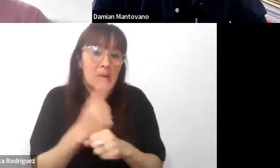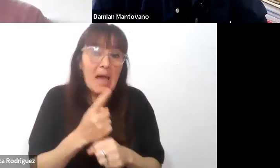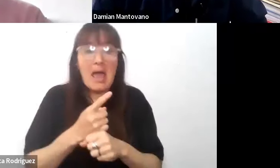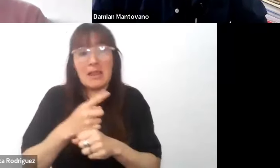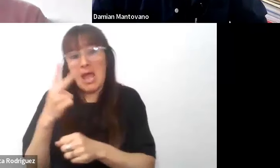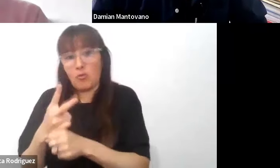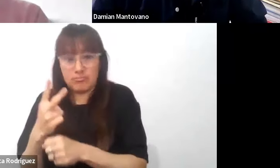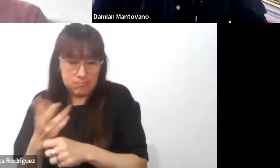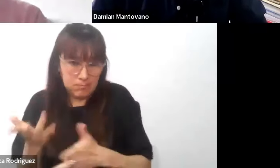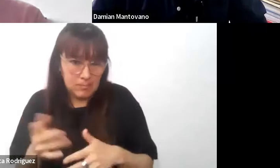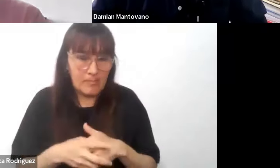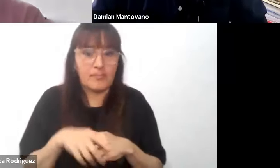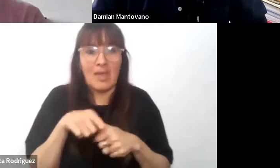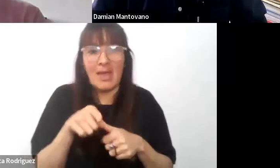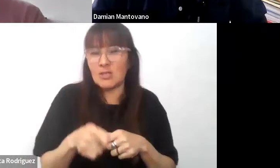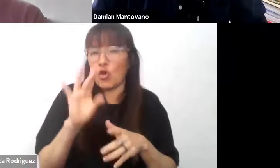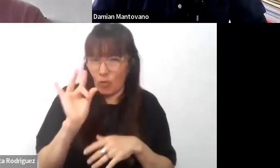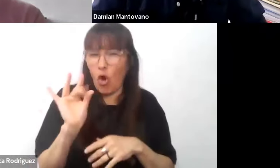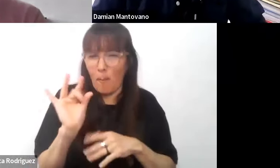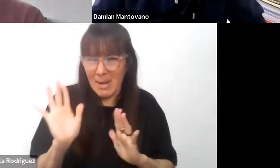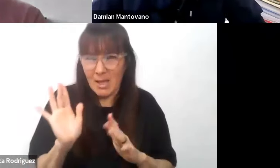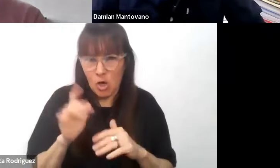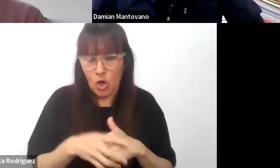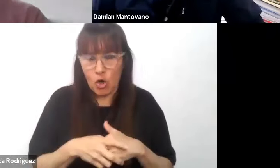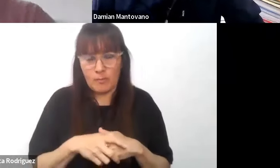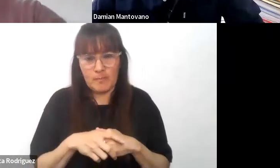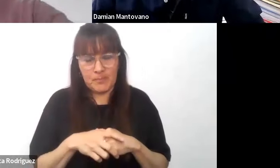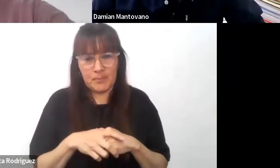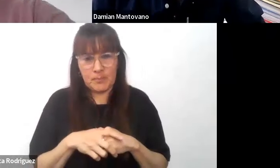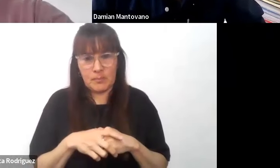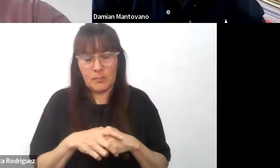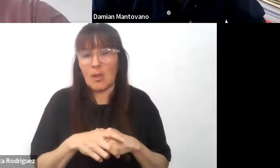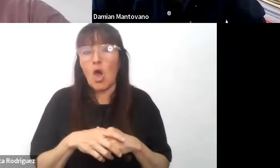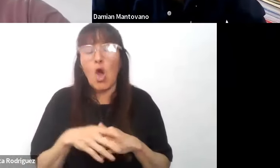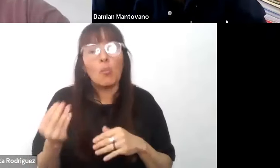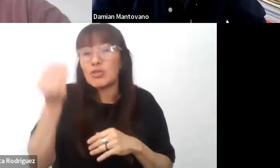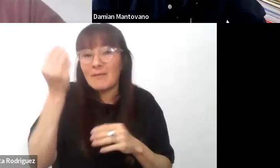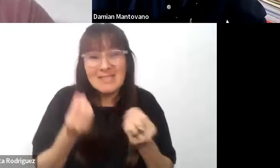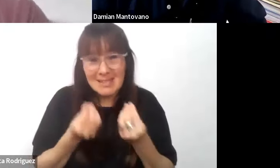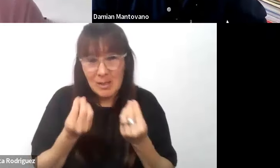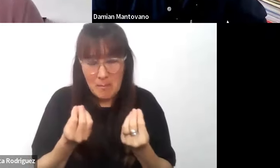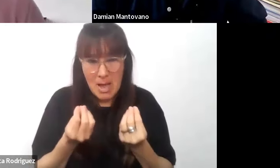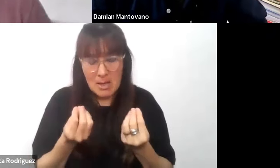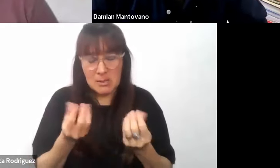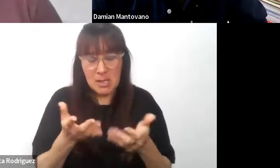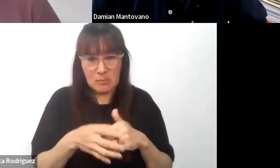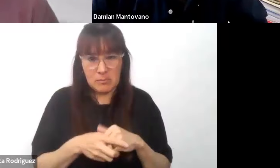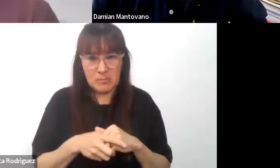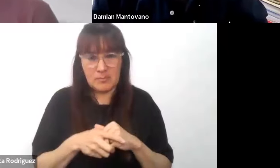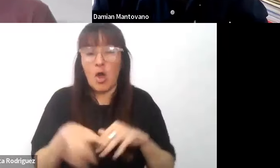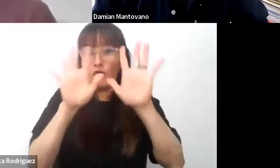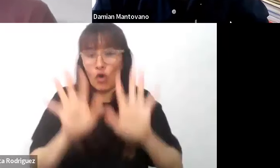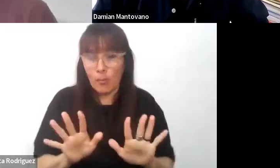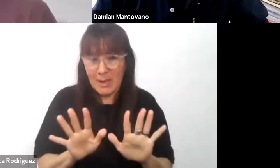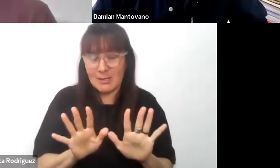sumamente compleja por el campo de acción de la educación especial acá muchas veces se corre el riesgo que la formación